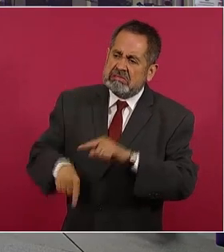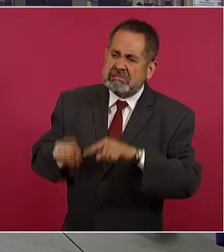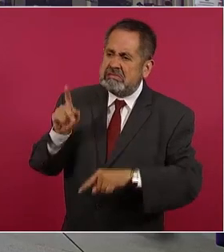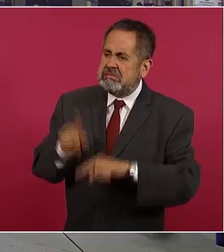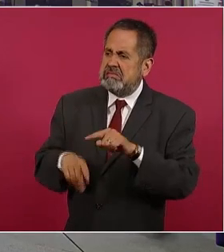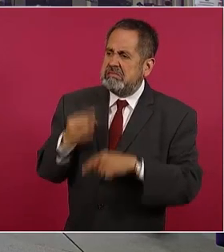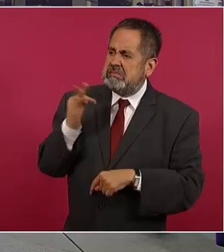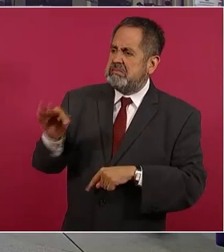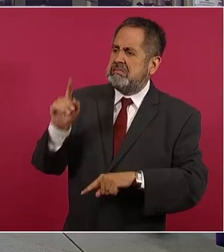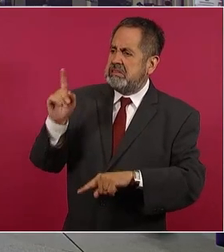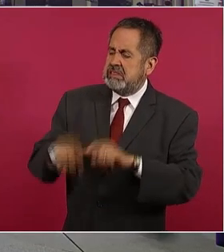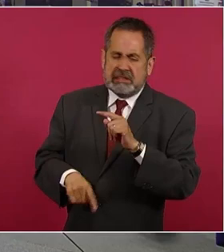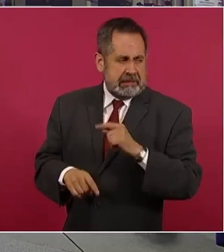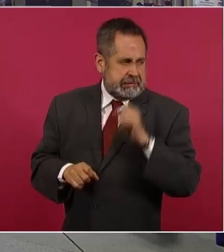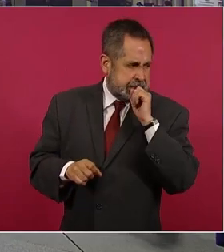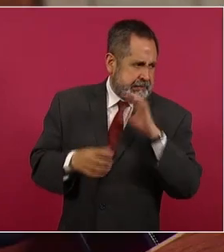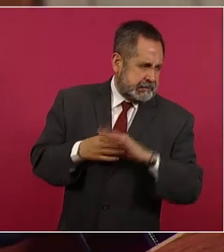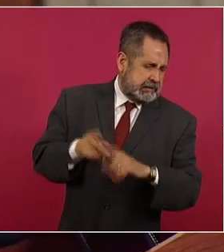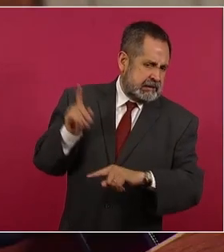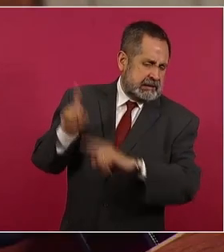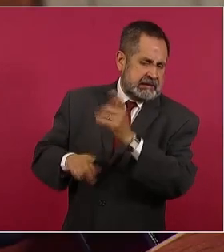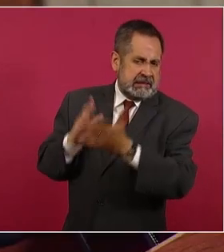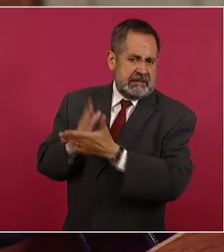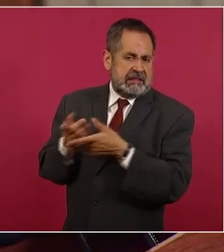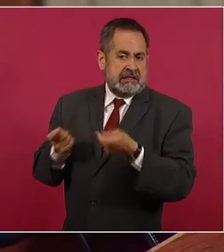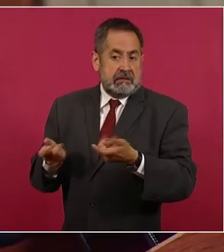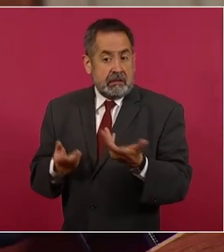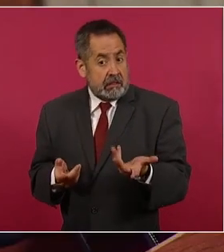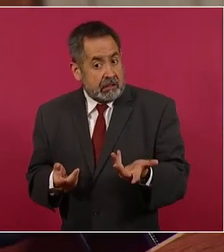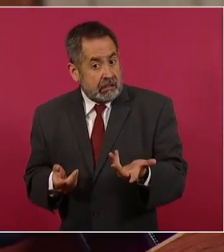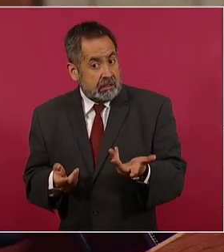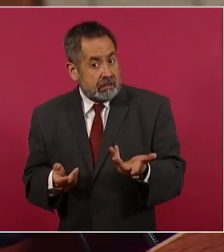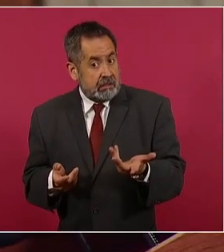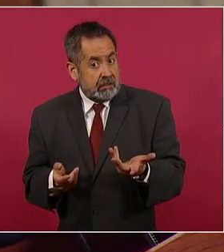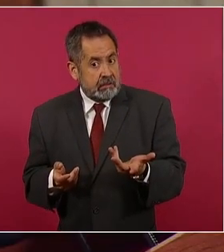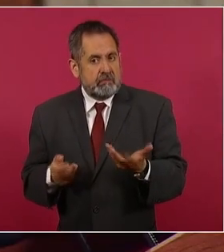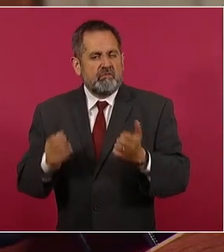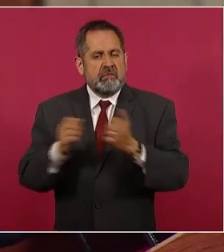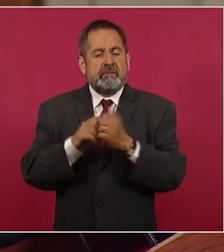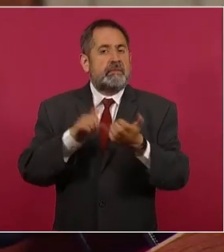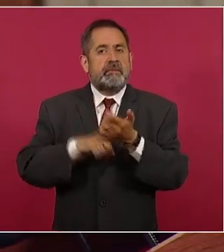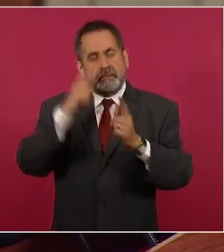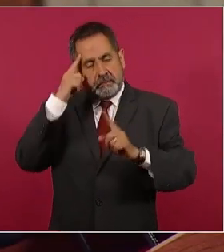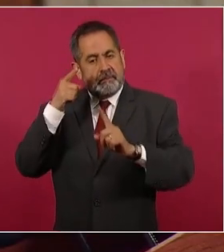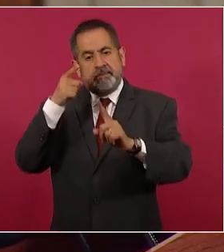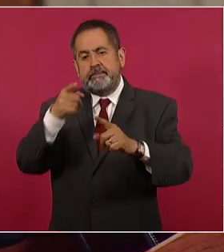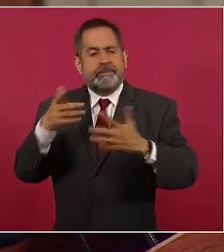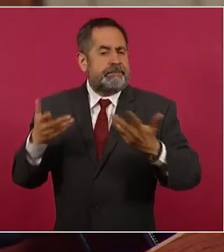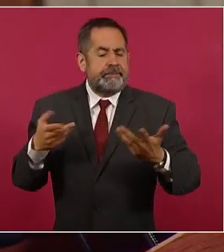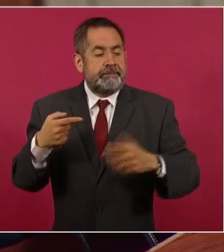o integridad de la nación mexicana con la finalidad